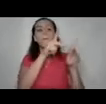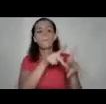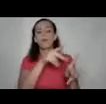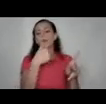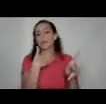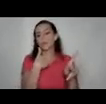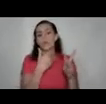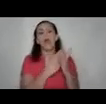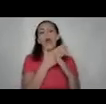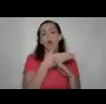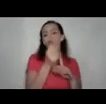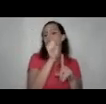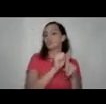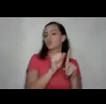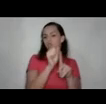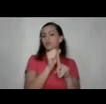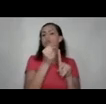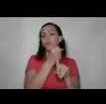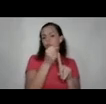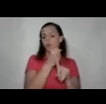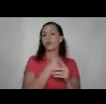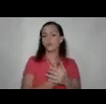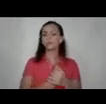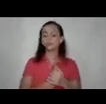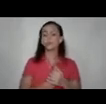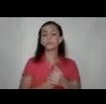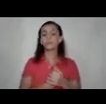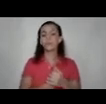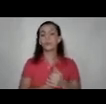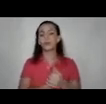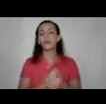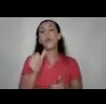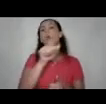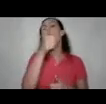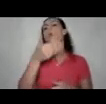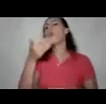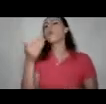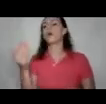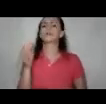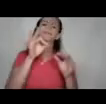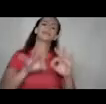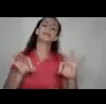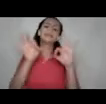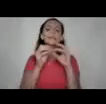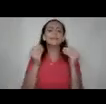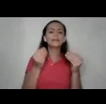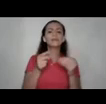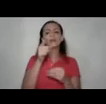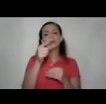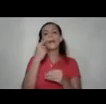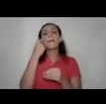está atravesando una situación de este tipo otra herramienta que es fundamental tiene que ver con la